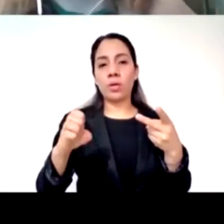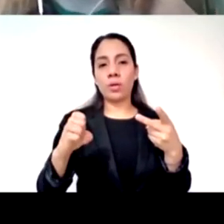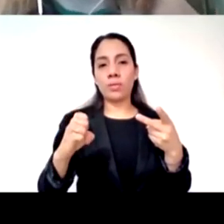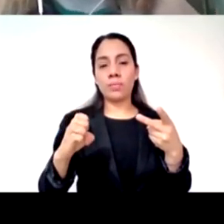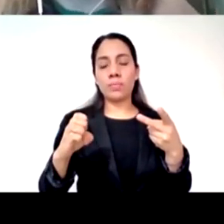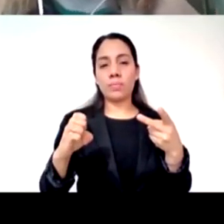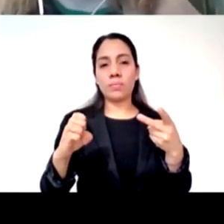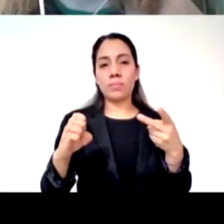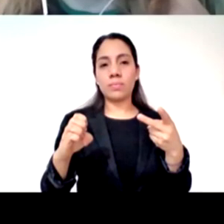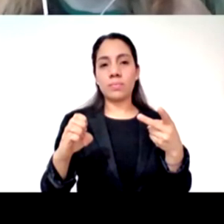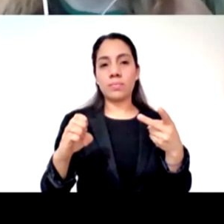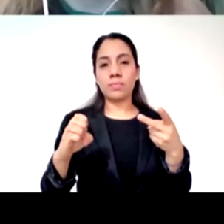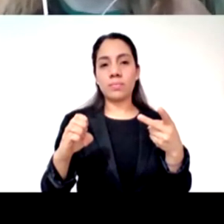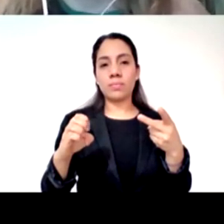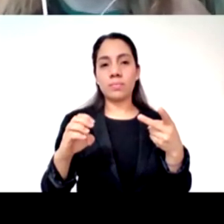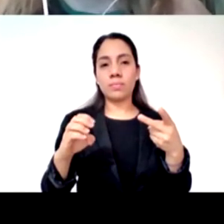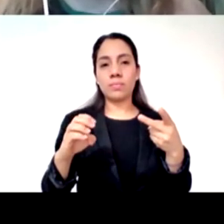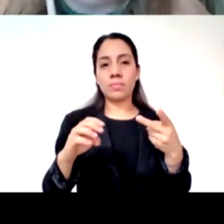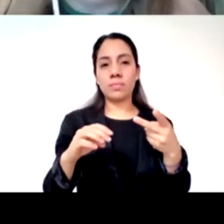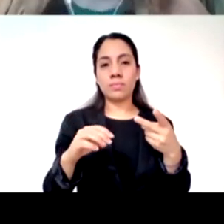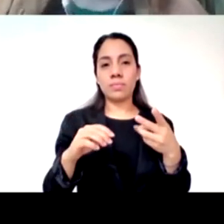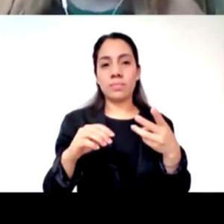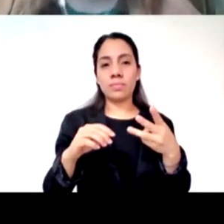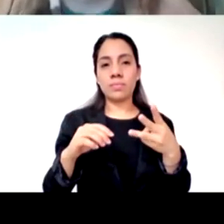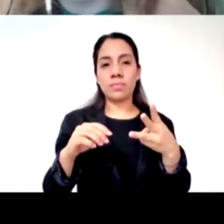tu micrófono ya déjanlos abiertos